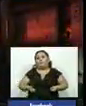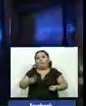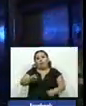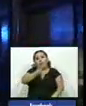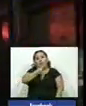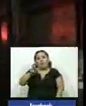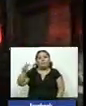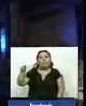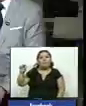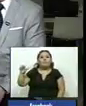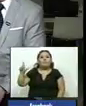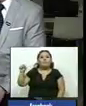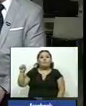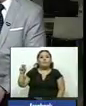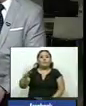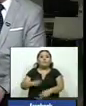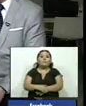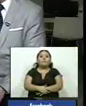Noticiero Hechos